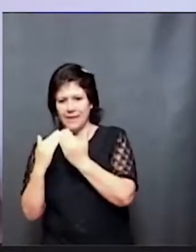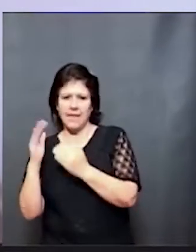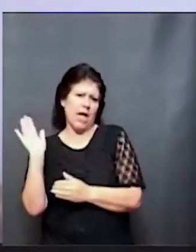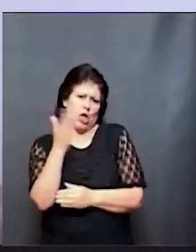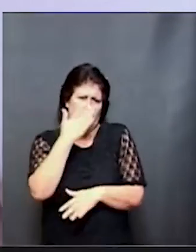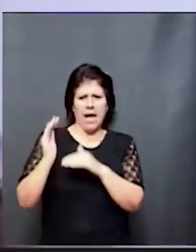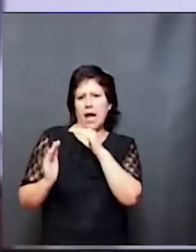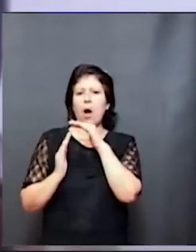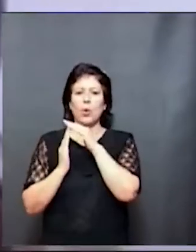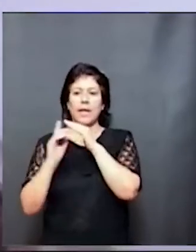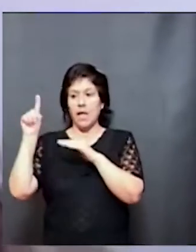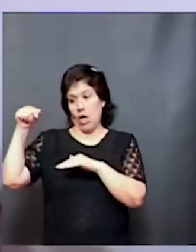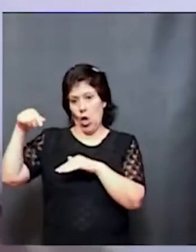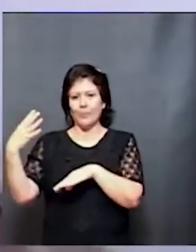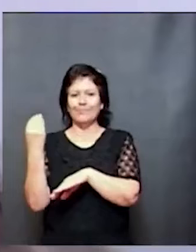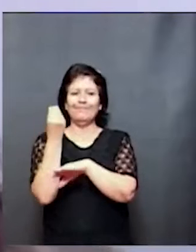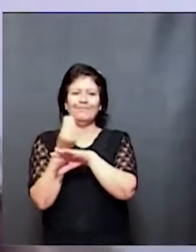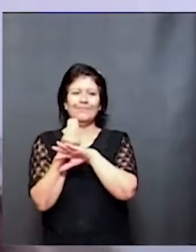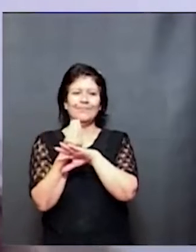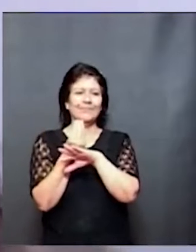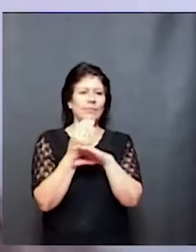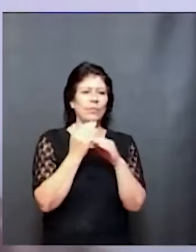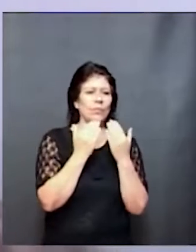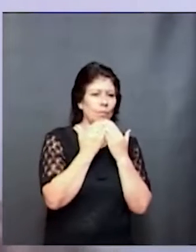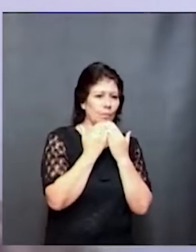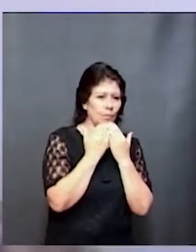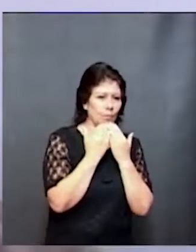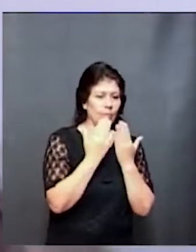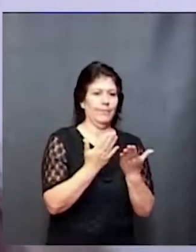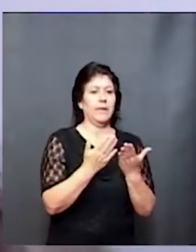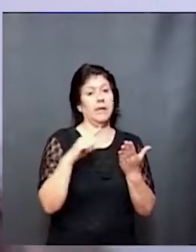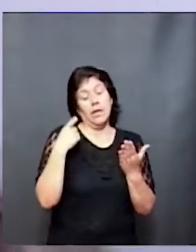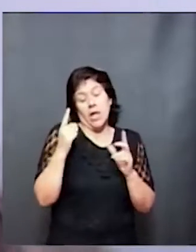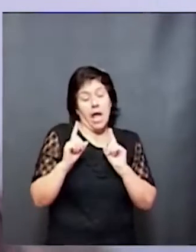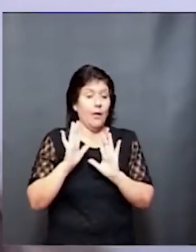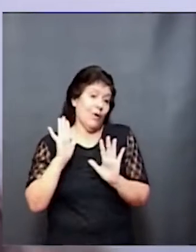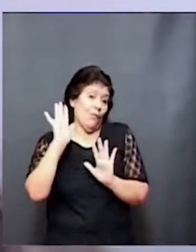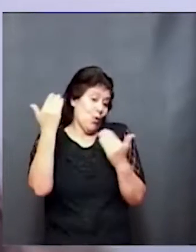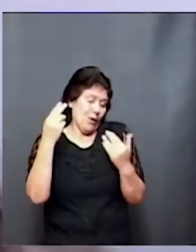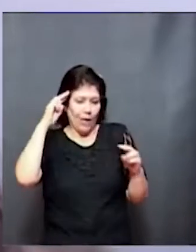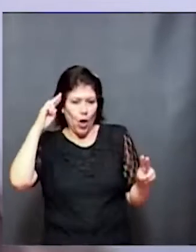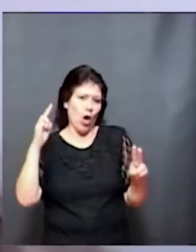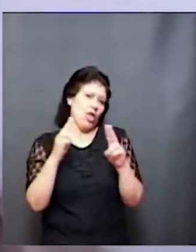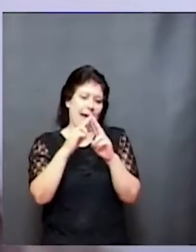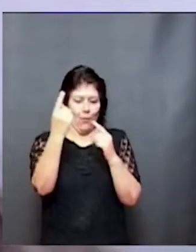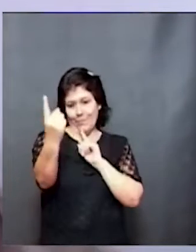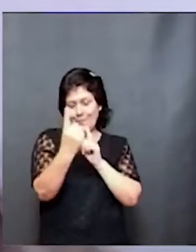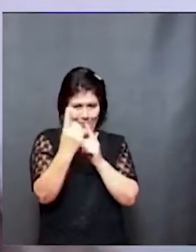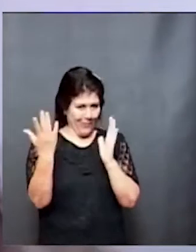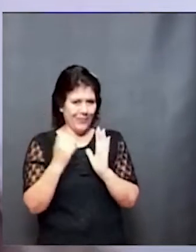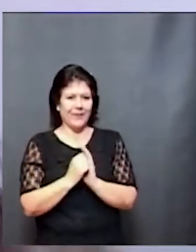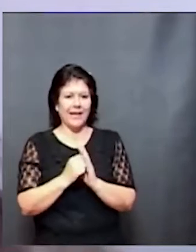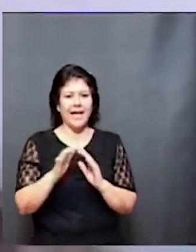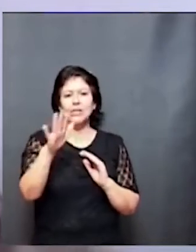autoridades que hoy están aquí. En algún momento nos vamos a encontrar personalmente, me gustaría mucho poder conocer esos